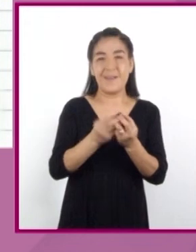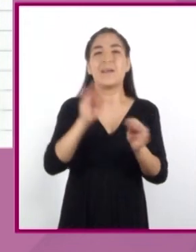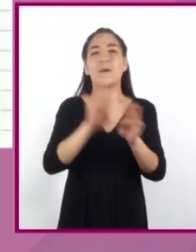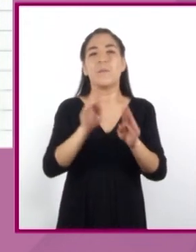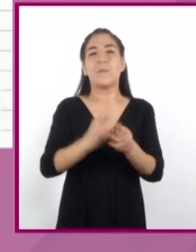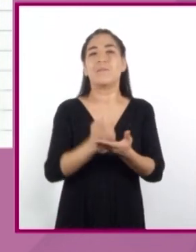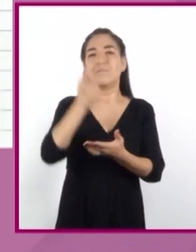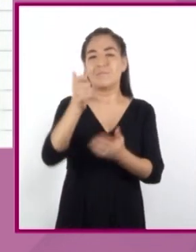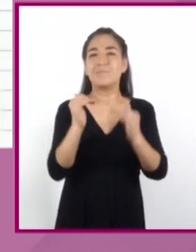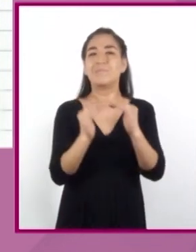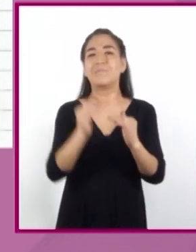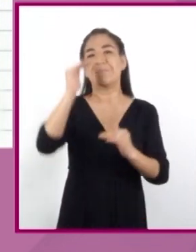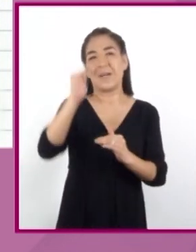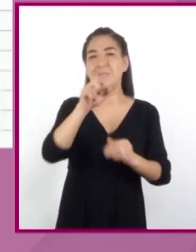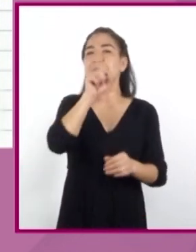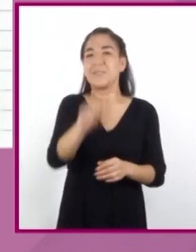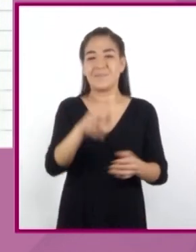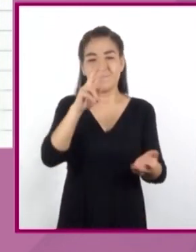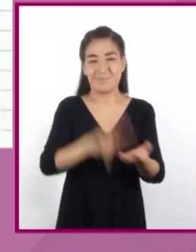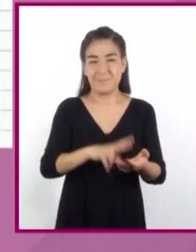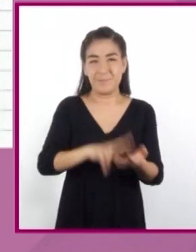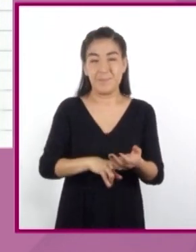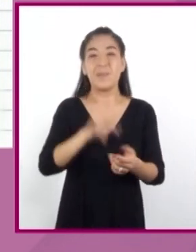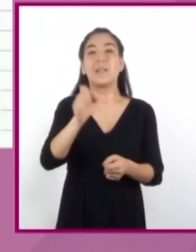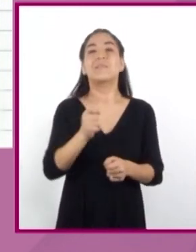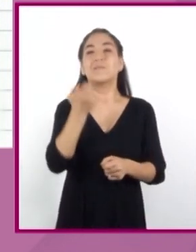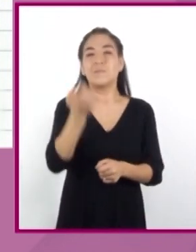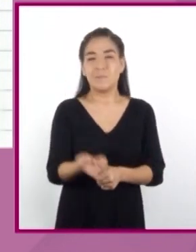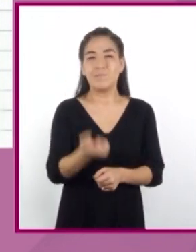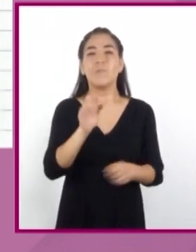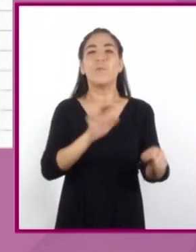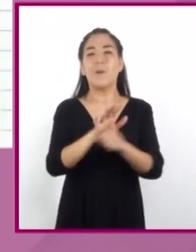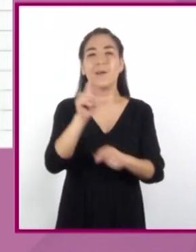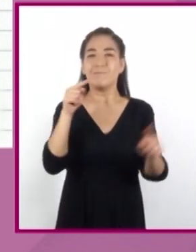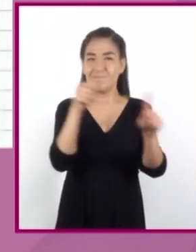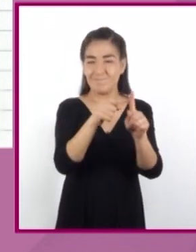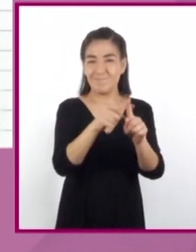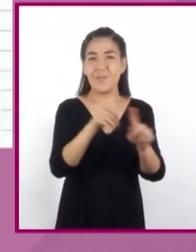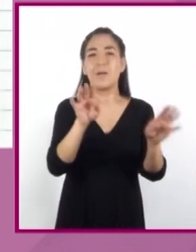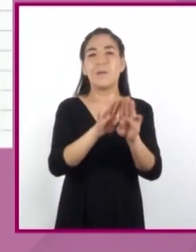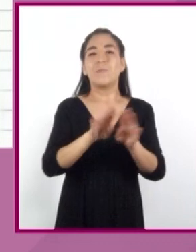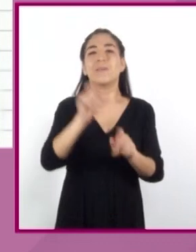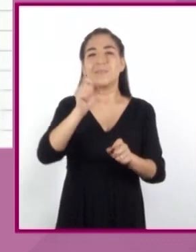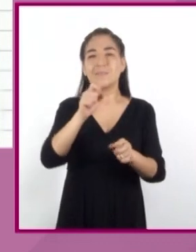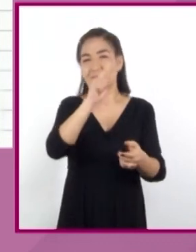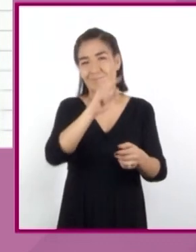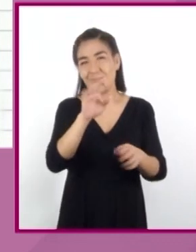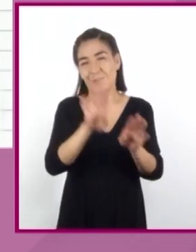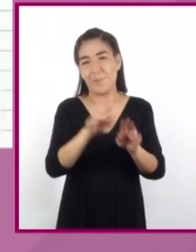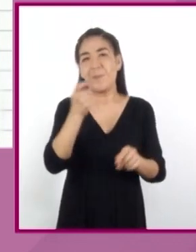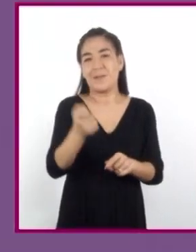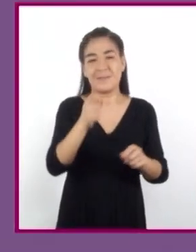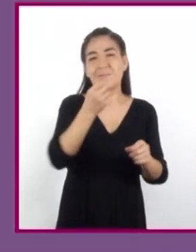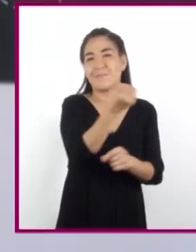incrementa en la misma proporción, por lo que el costo es directamente proporcional a la cantidad de personas.